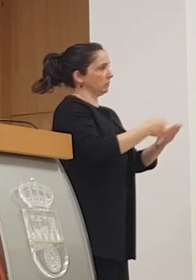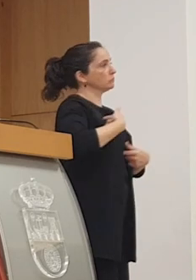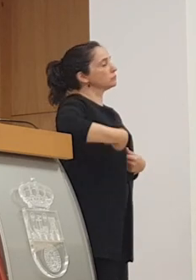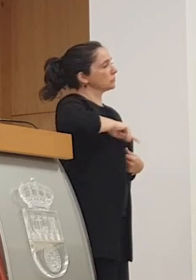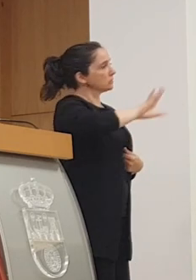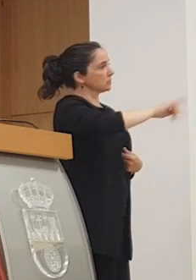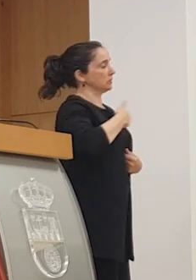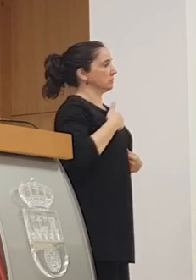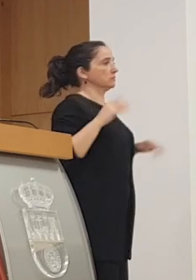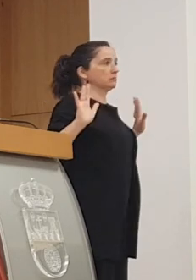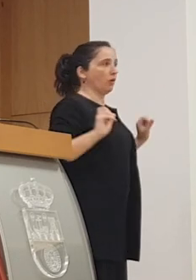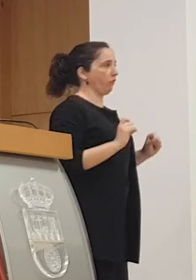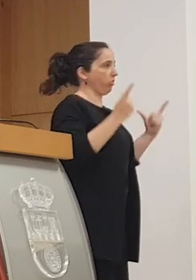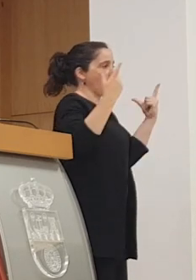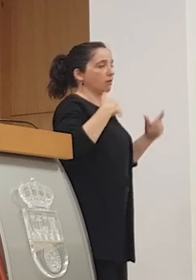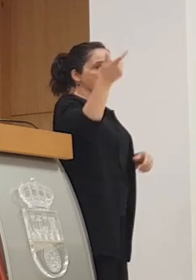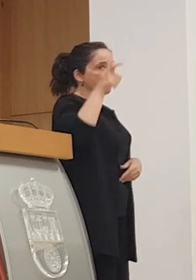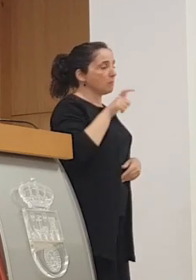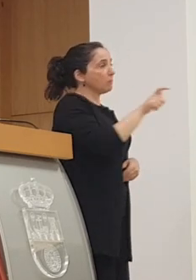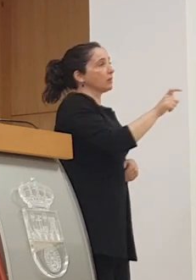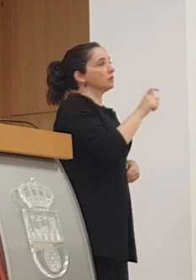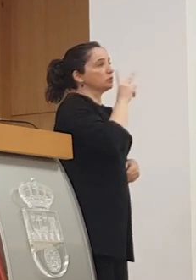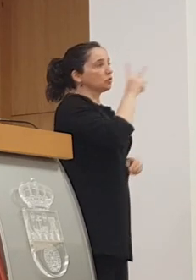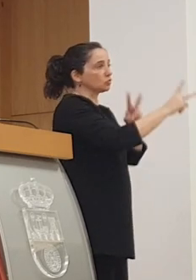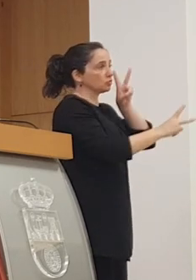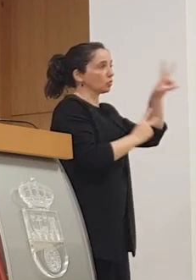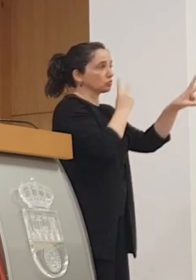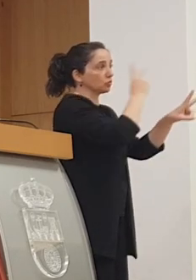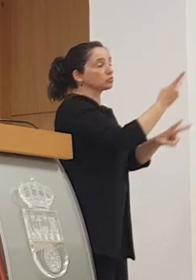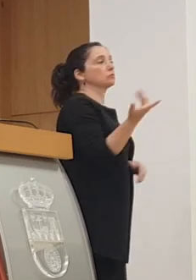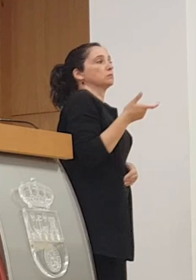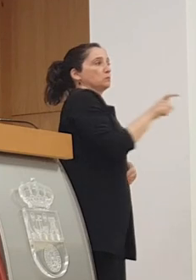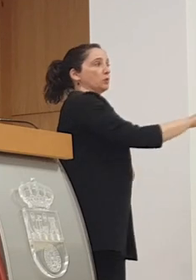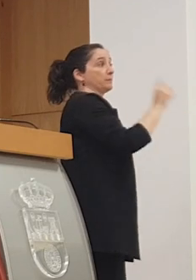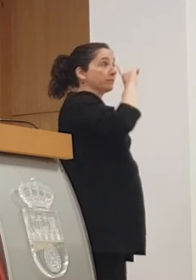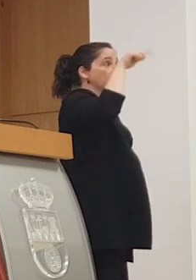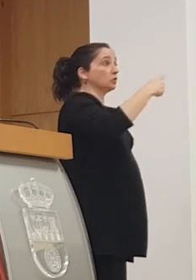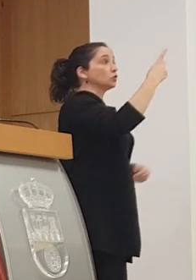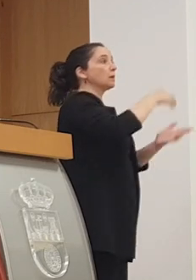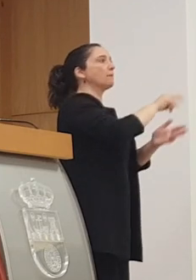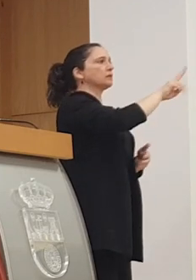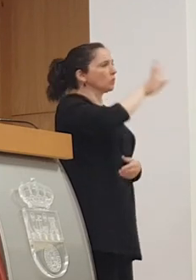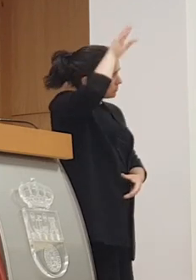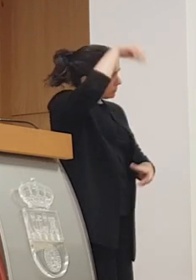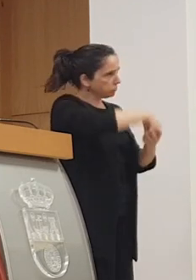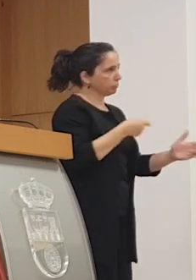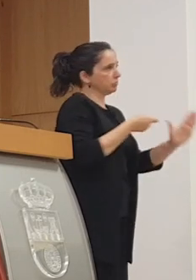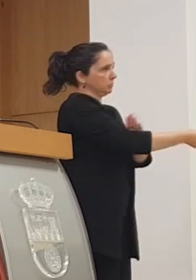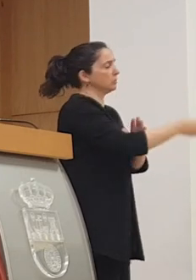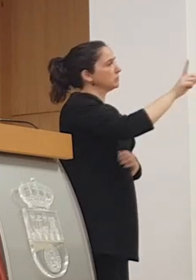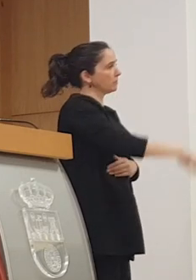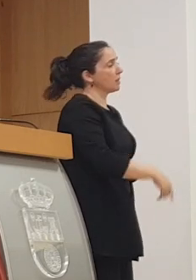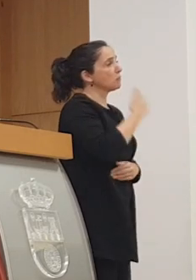coste a través de una partida plurianual en los presupuestos, empezando por el próximo año, 2024,